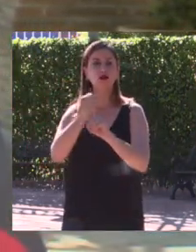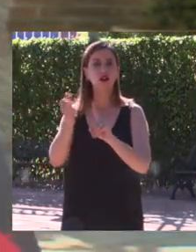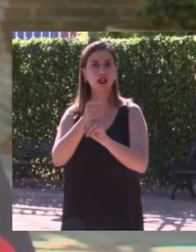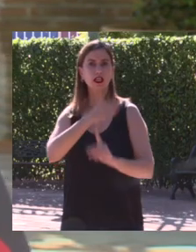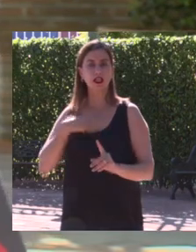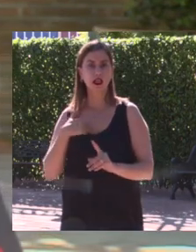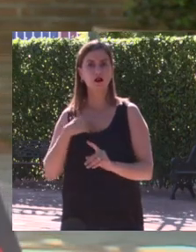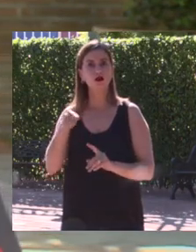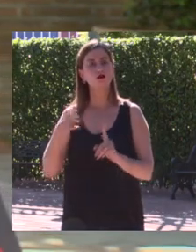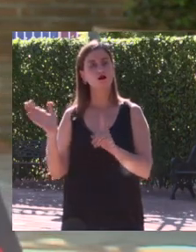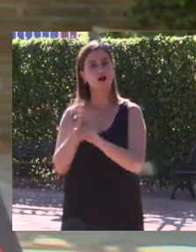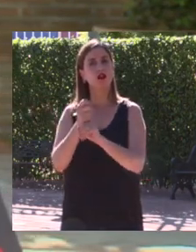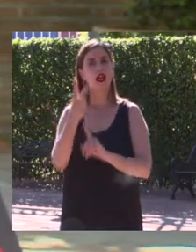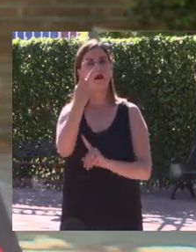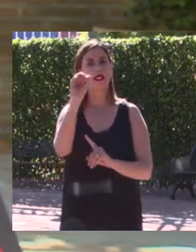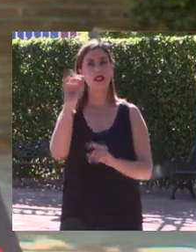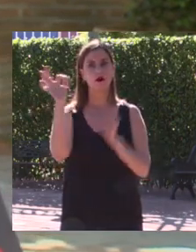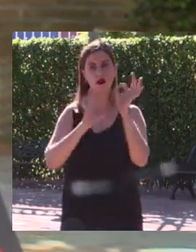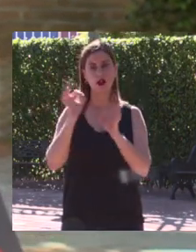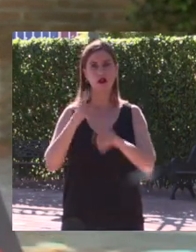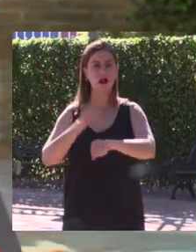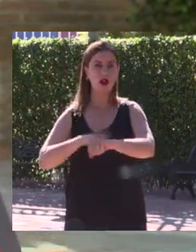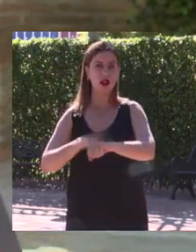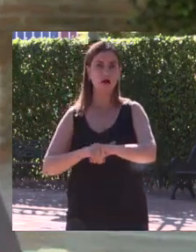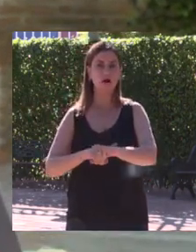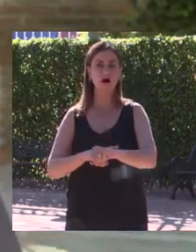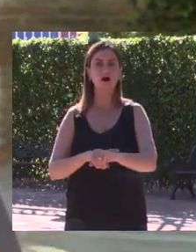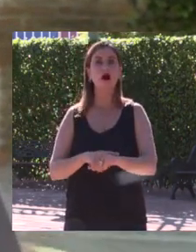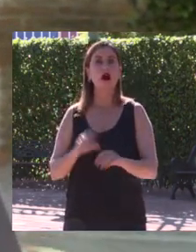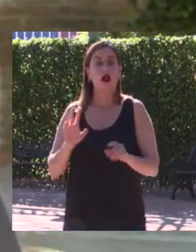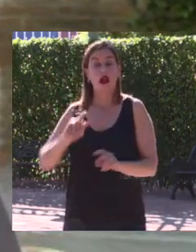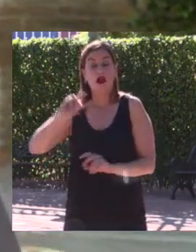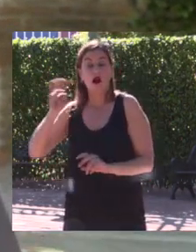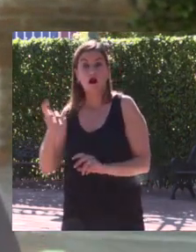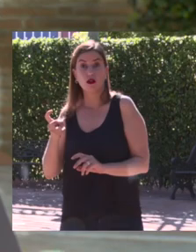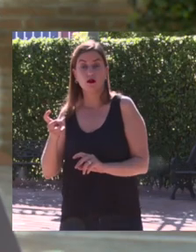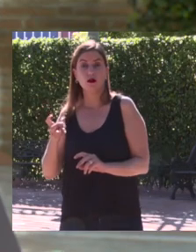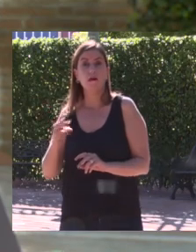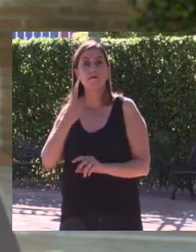lo consigues en el 20% del tiempo sin embargo el otro